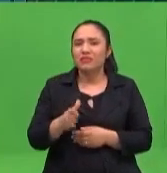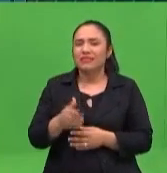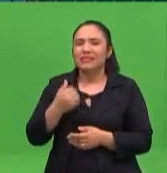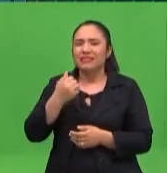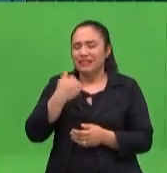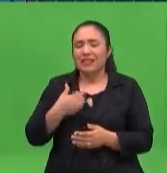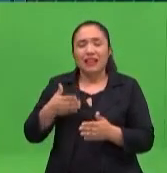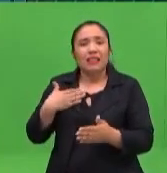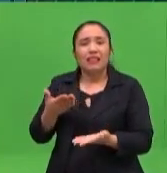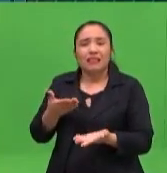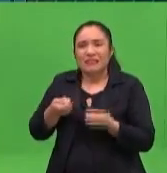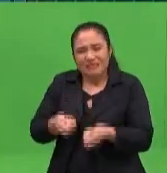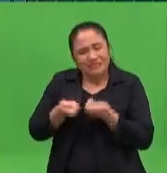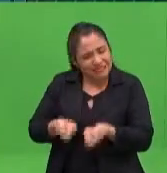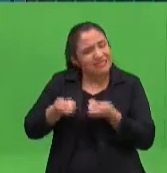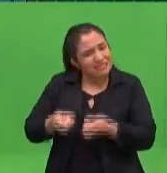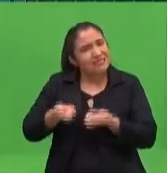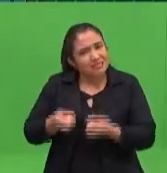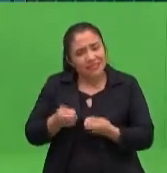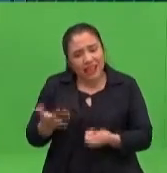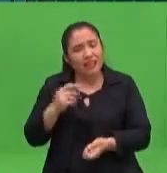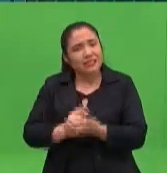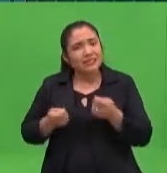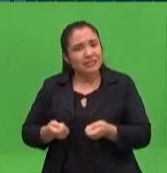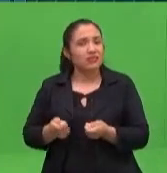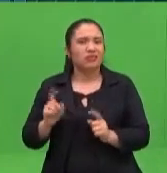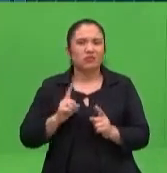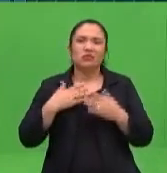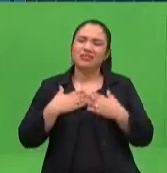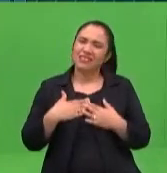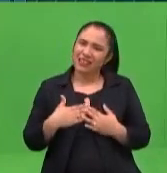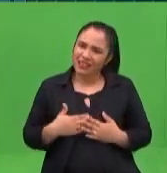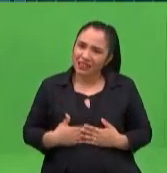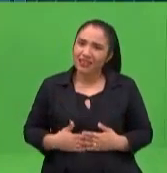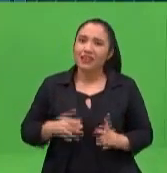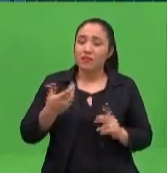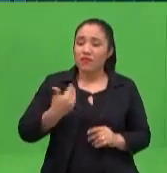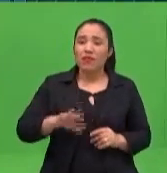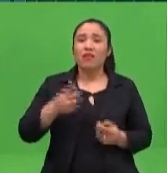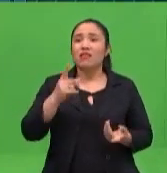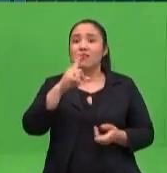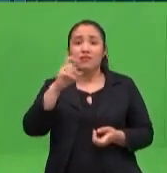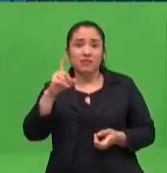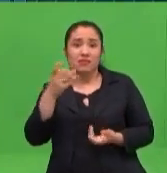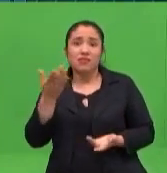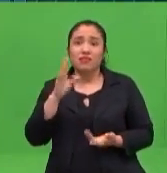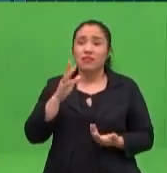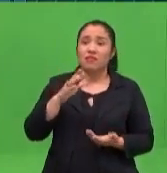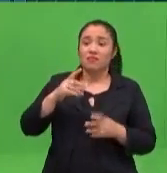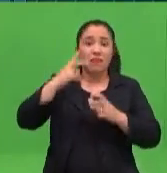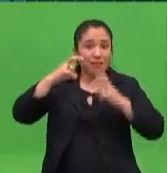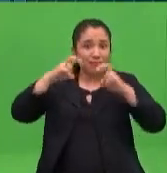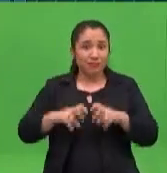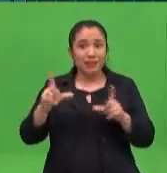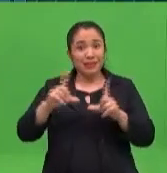Y cuando va a llegar las 17 horas, que preparen un pequeño ambiente para que puedan mirar la TV entre todos, ¿verdad?